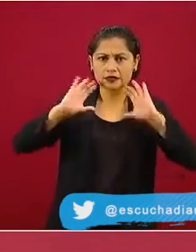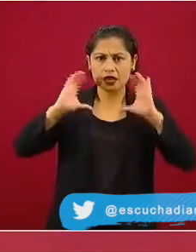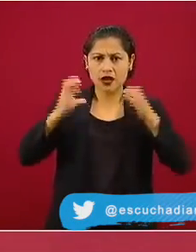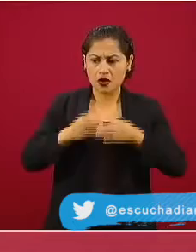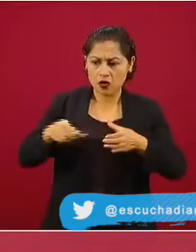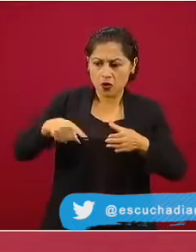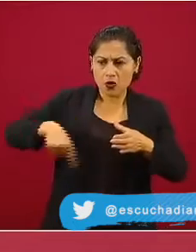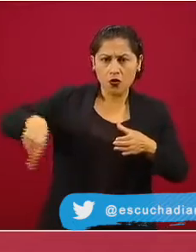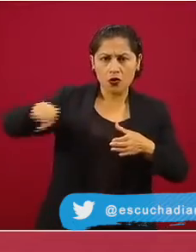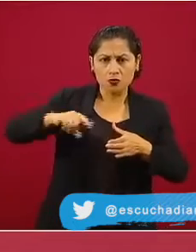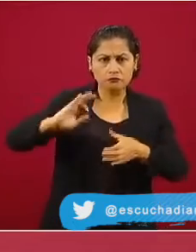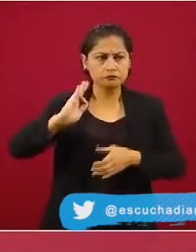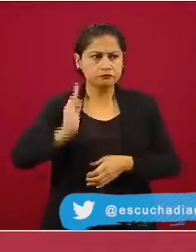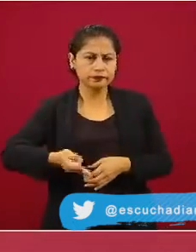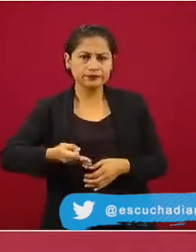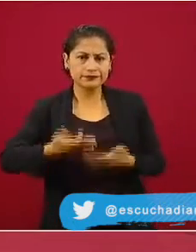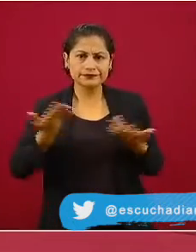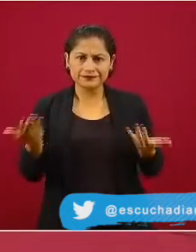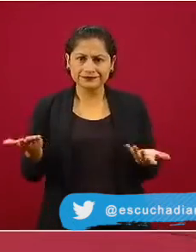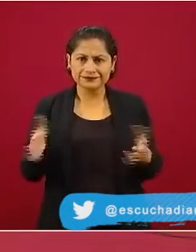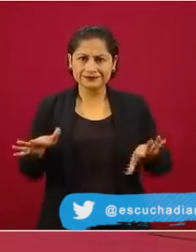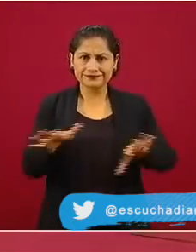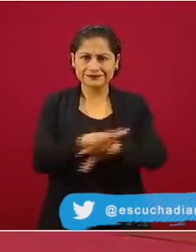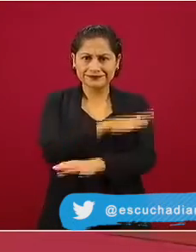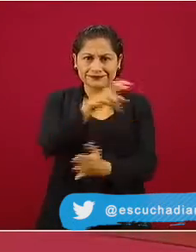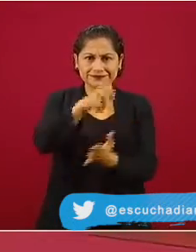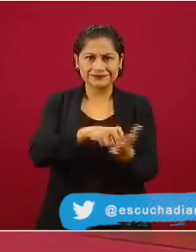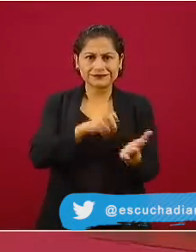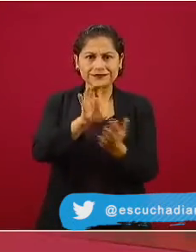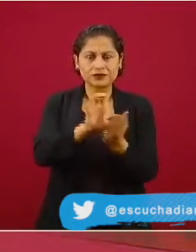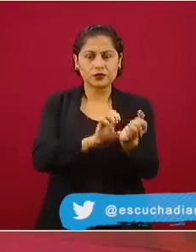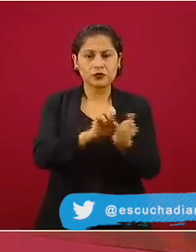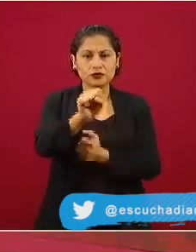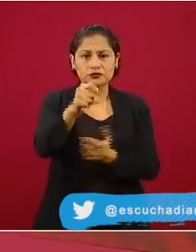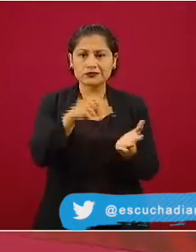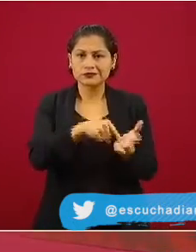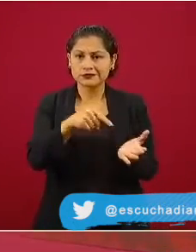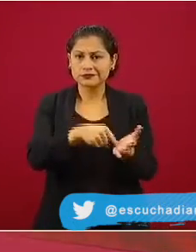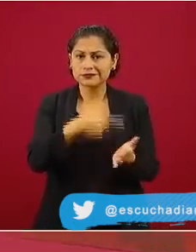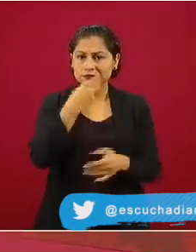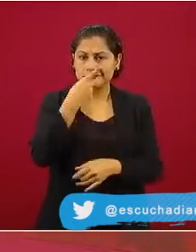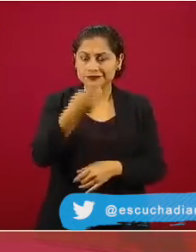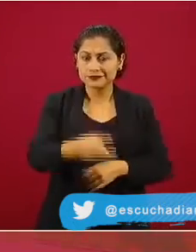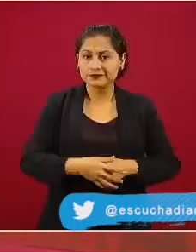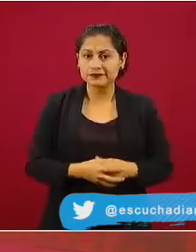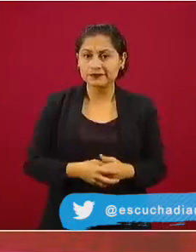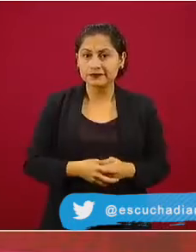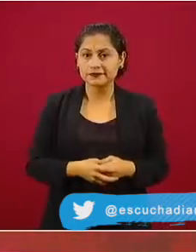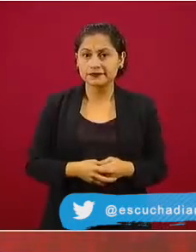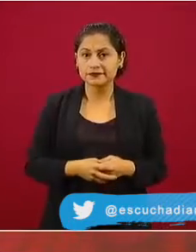Se hizo una reforma constitucional. No sólo